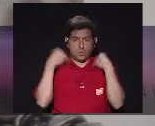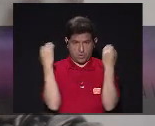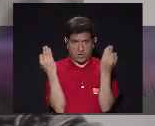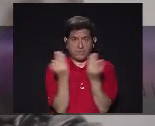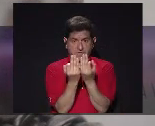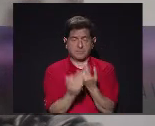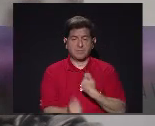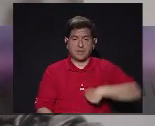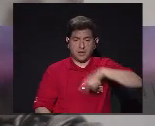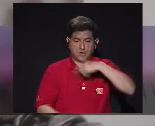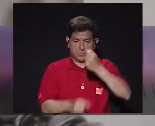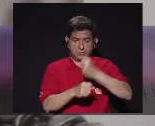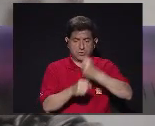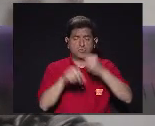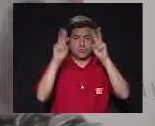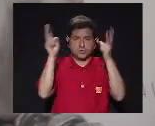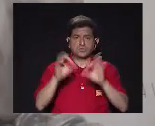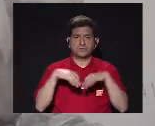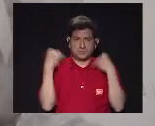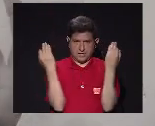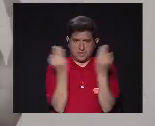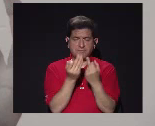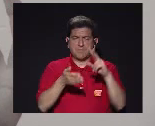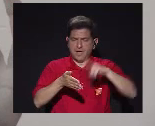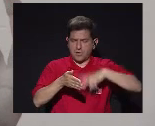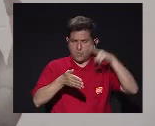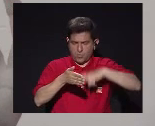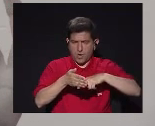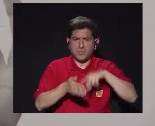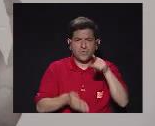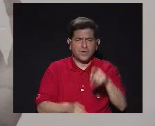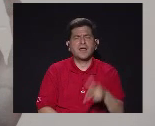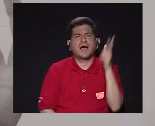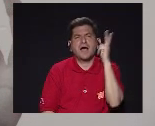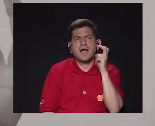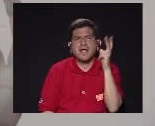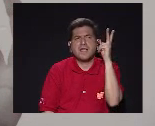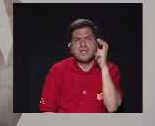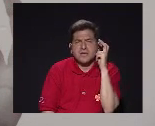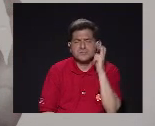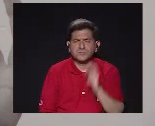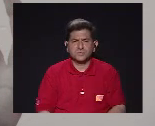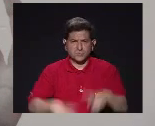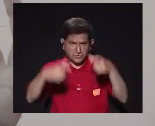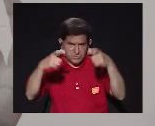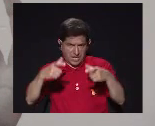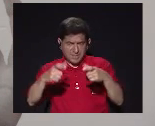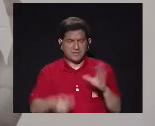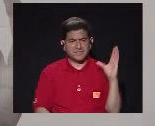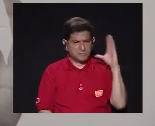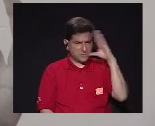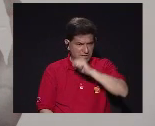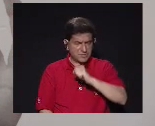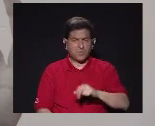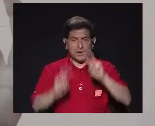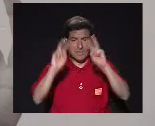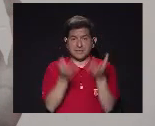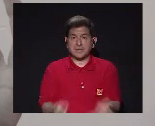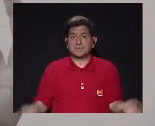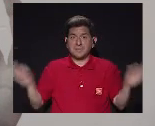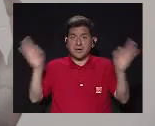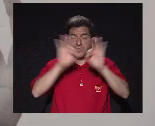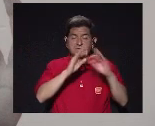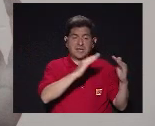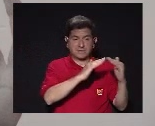encuentro Con sus familias Porque nosotros Trabajamos mucho El tema de familias Cuando ustedes Le dan las letras Escuchen las letras De este disco Van a ver que hay Un